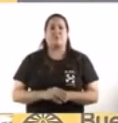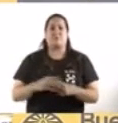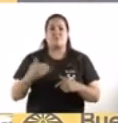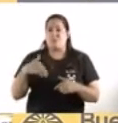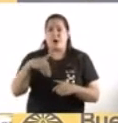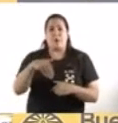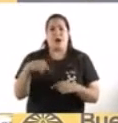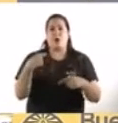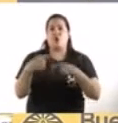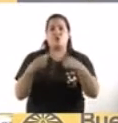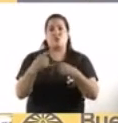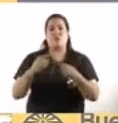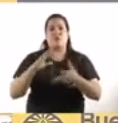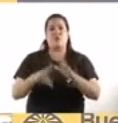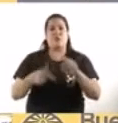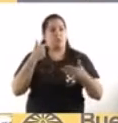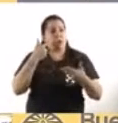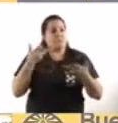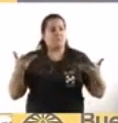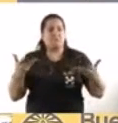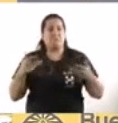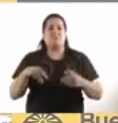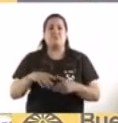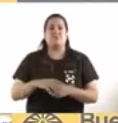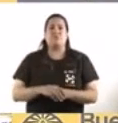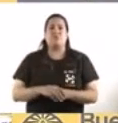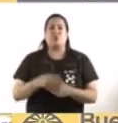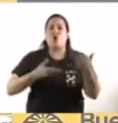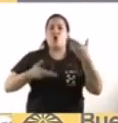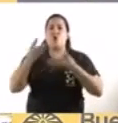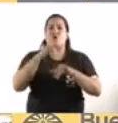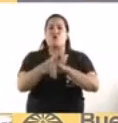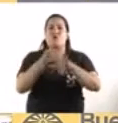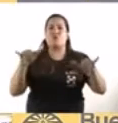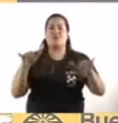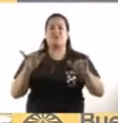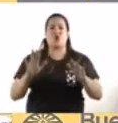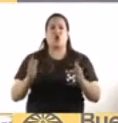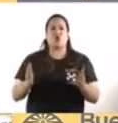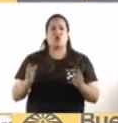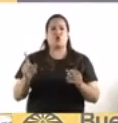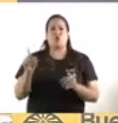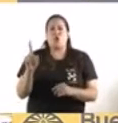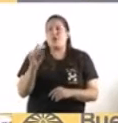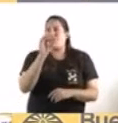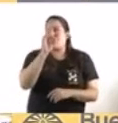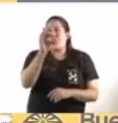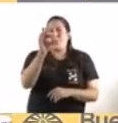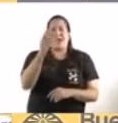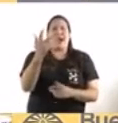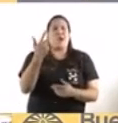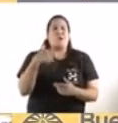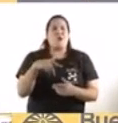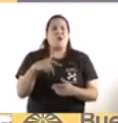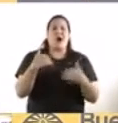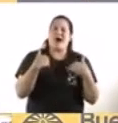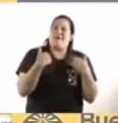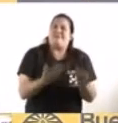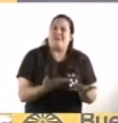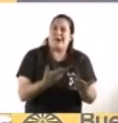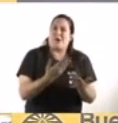de manera transparente, compartiendo la información y nunca va a haber beneficios ni privilegios para nadie en particular.